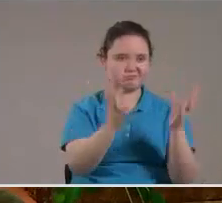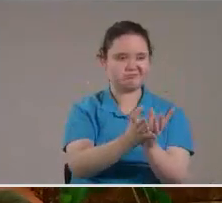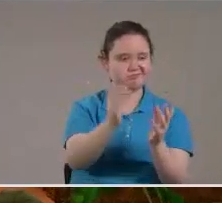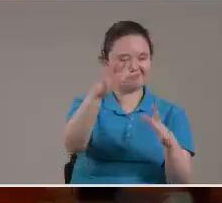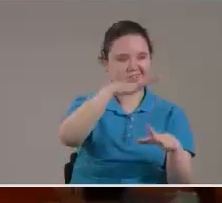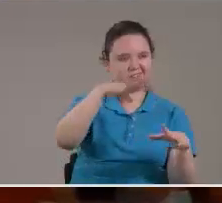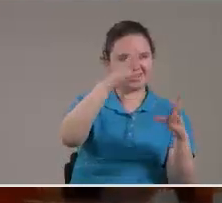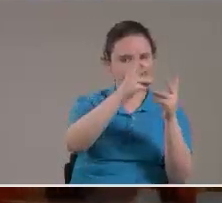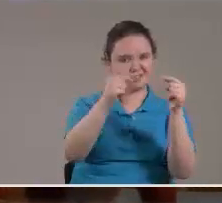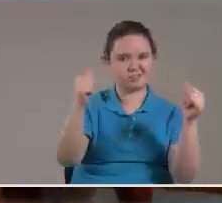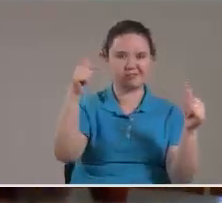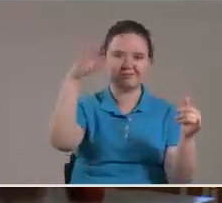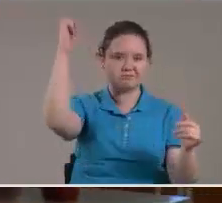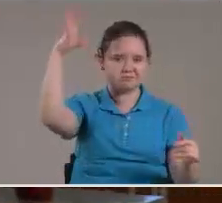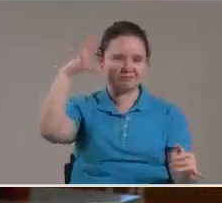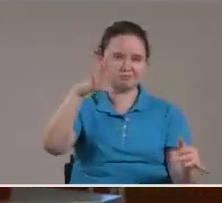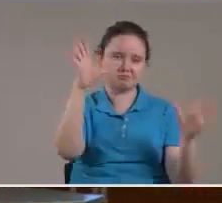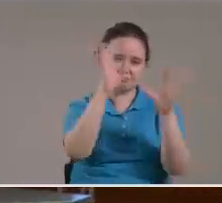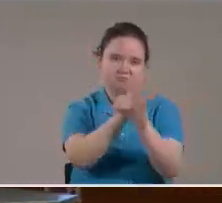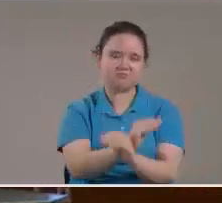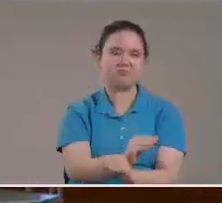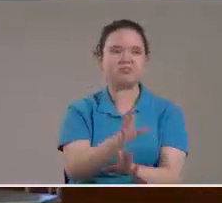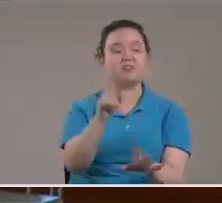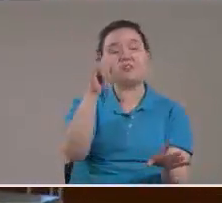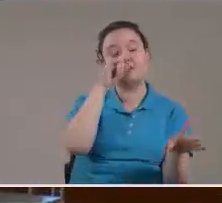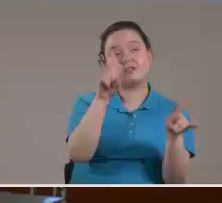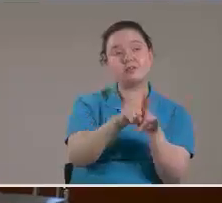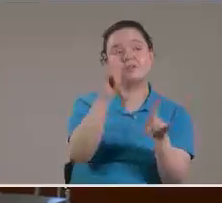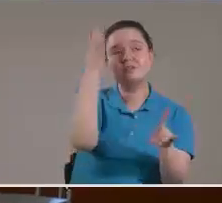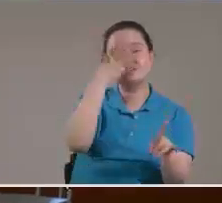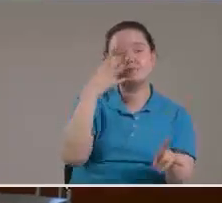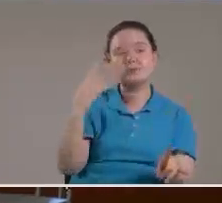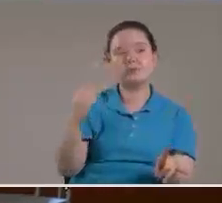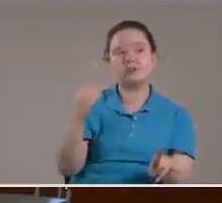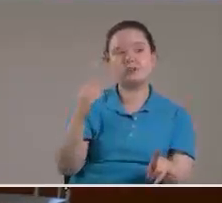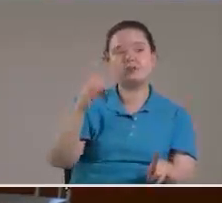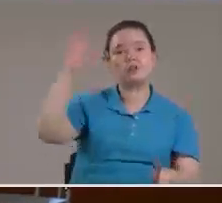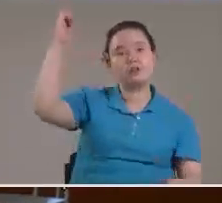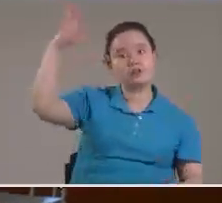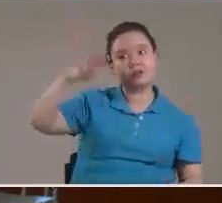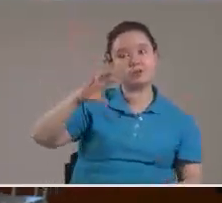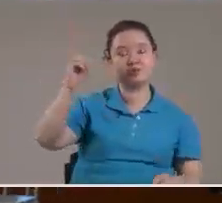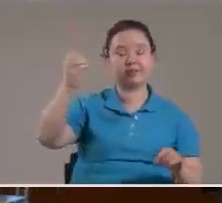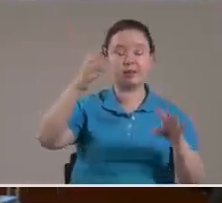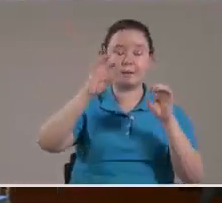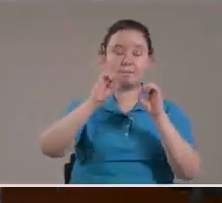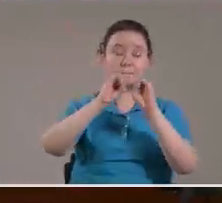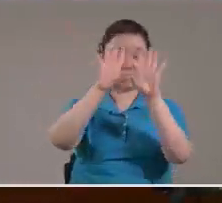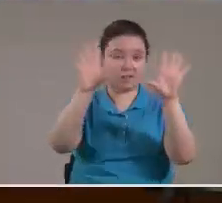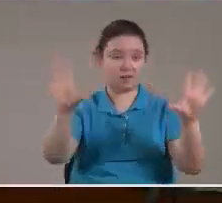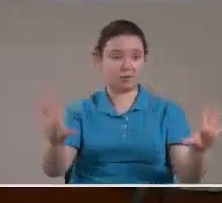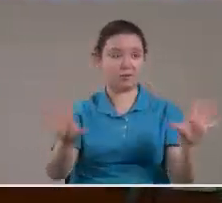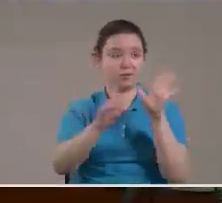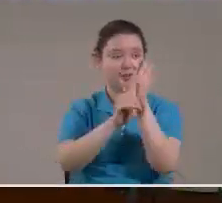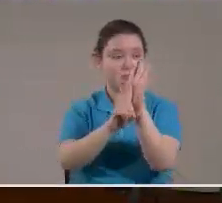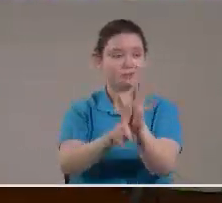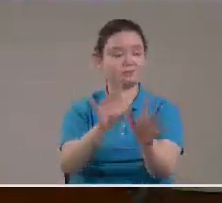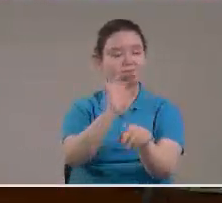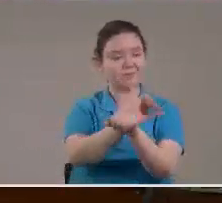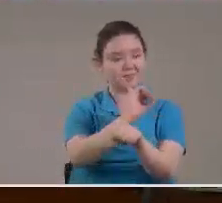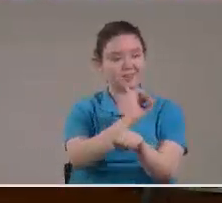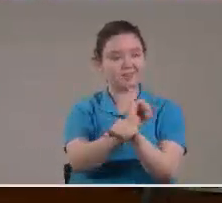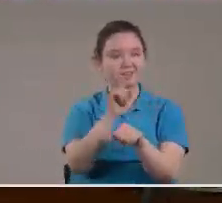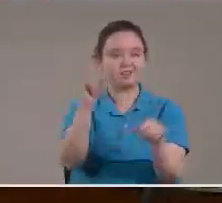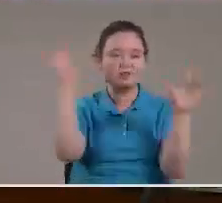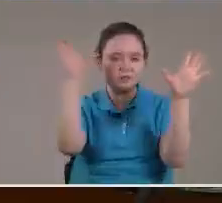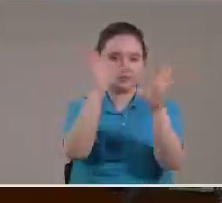manera Como penetraba Hace 50 años Y del lado espiritual Es la luz Que había estado Iluminando A la iglesia Se